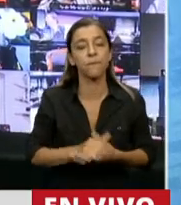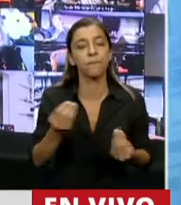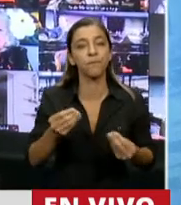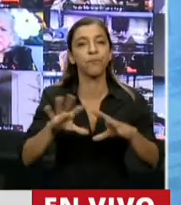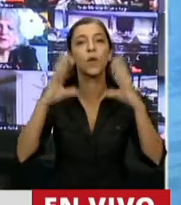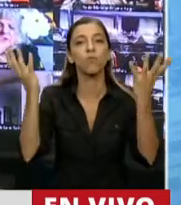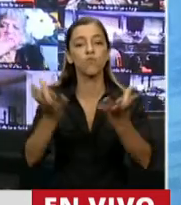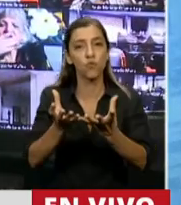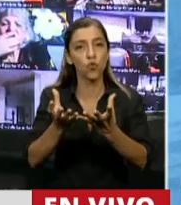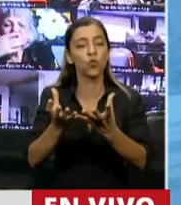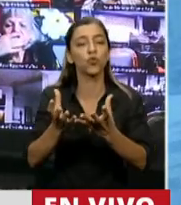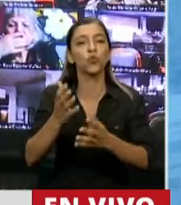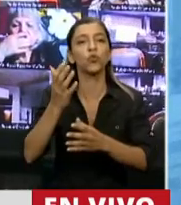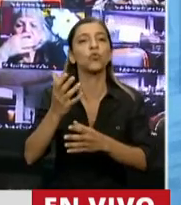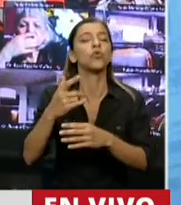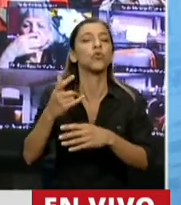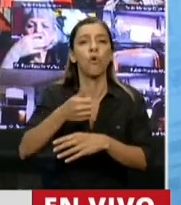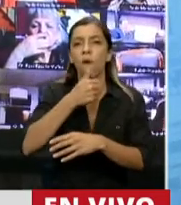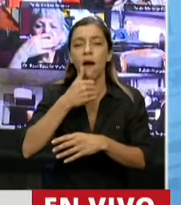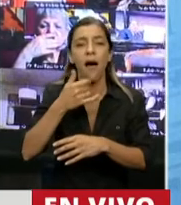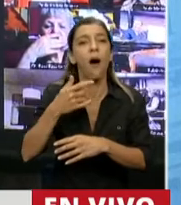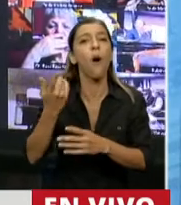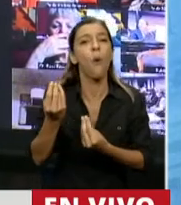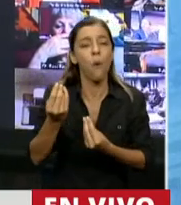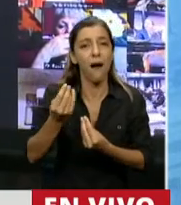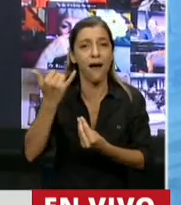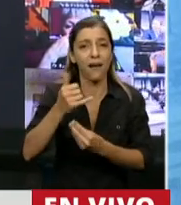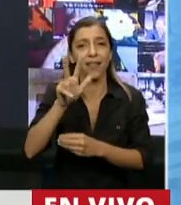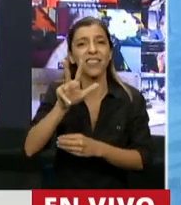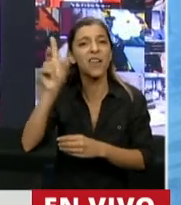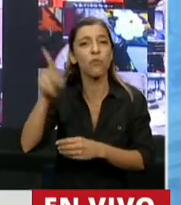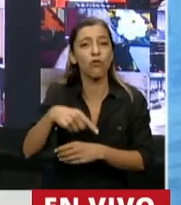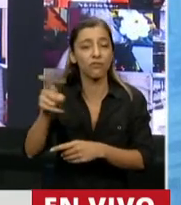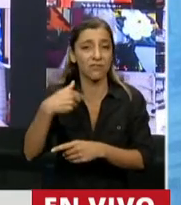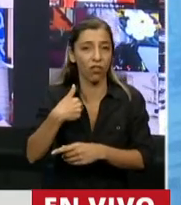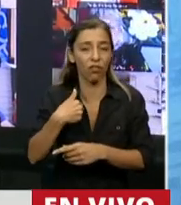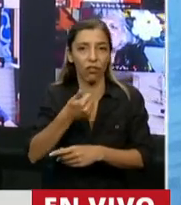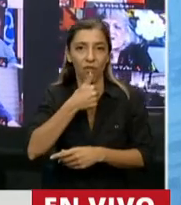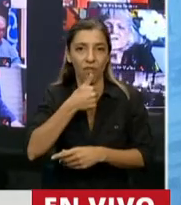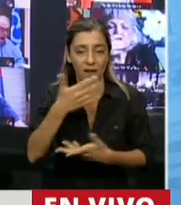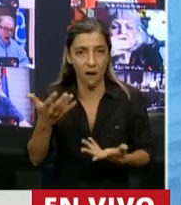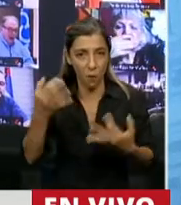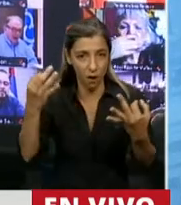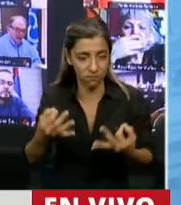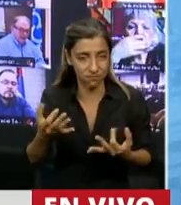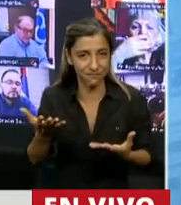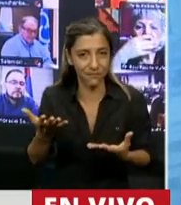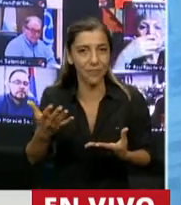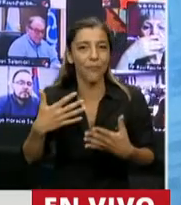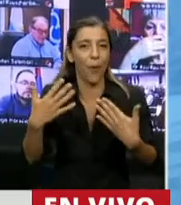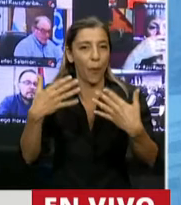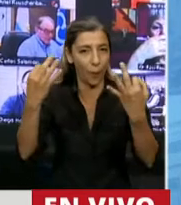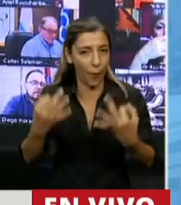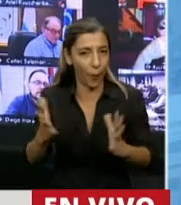el mundo, solamente el 3% es agua fresca. De ese porcentaje tan